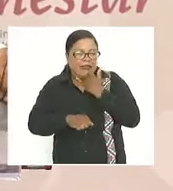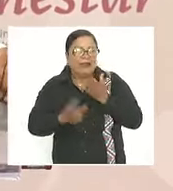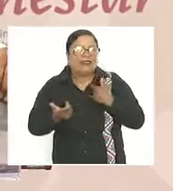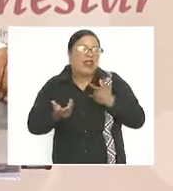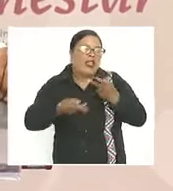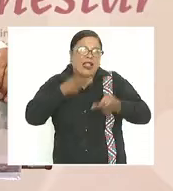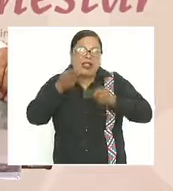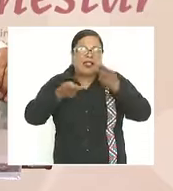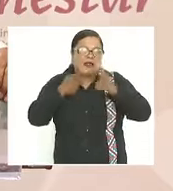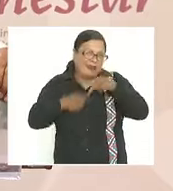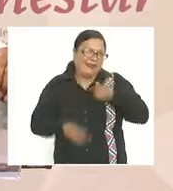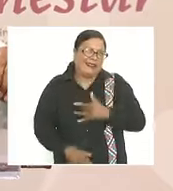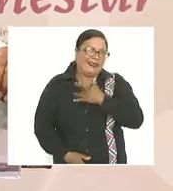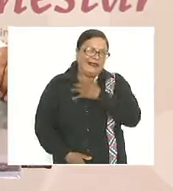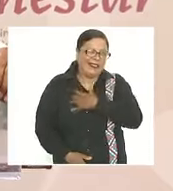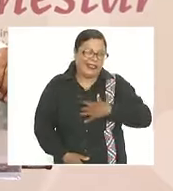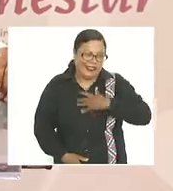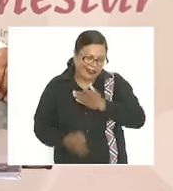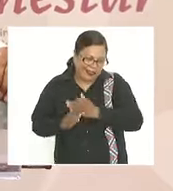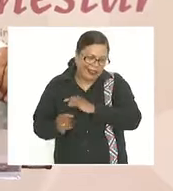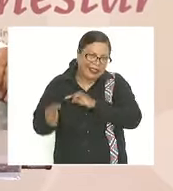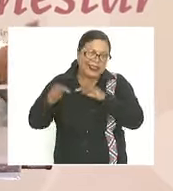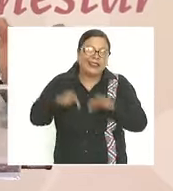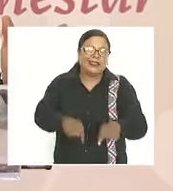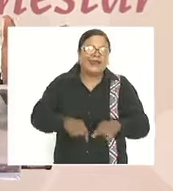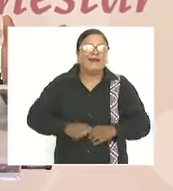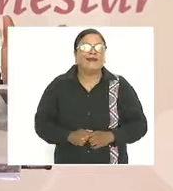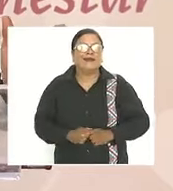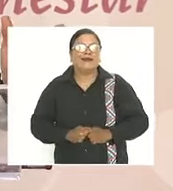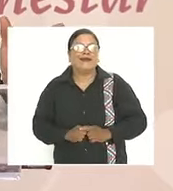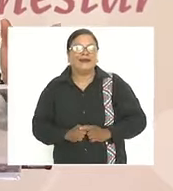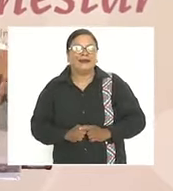piqué estoy muy contento aquí con ustedes